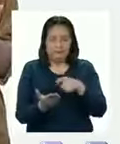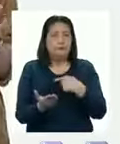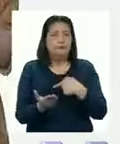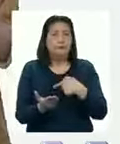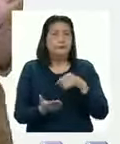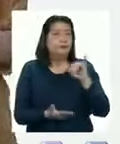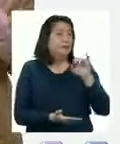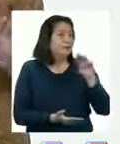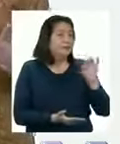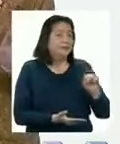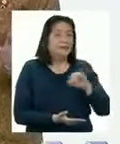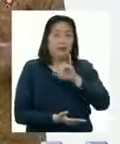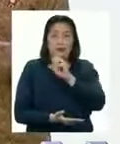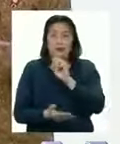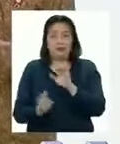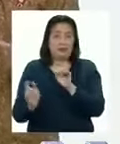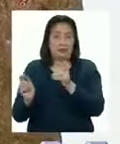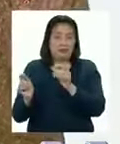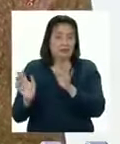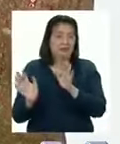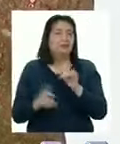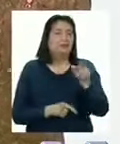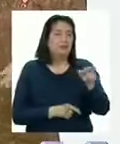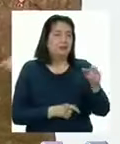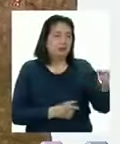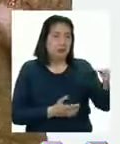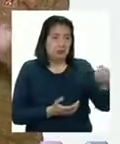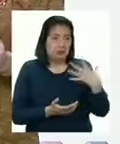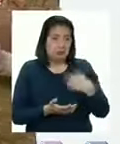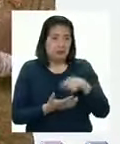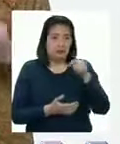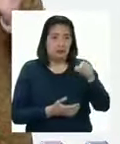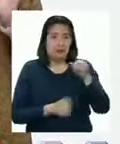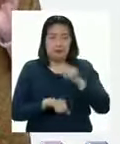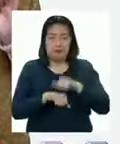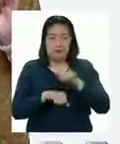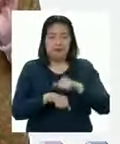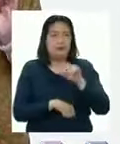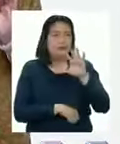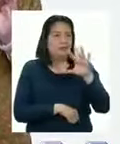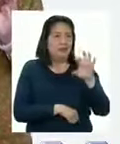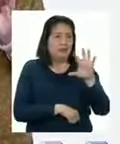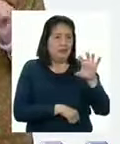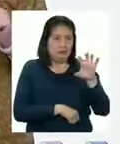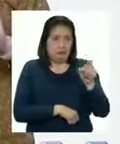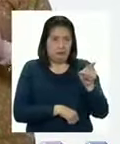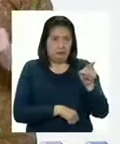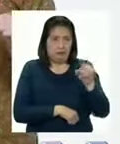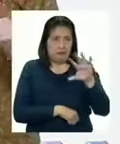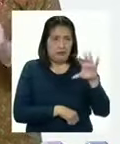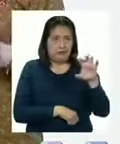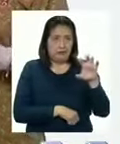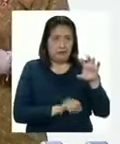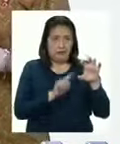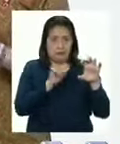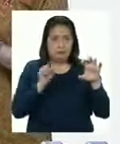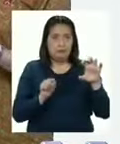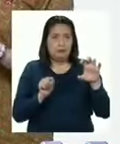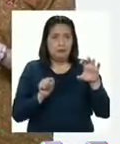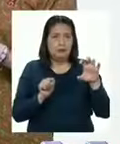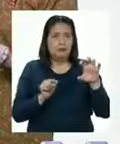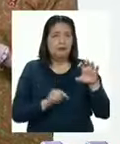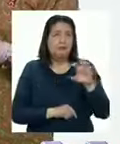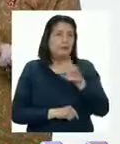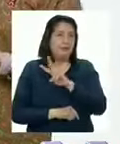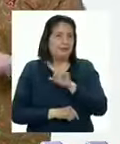Inés y José tienen respuestas muy parecidas Dicen que esta piedra vale quinientos Y que esta otra